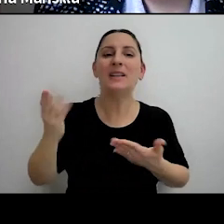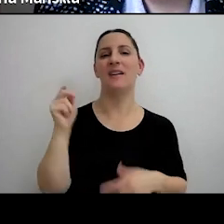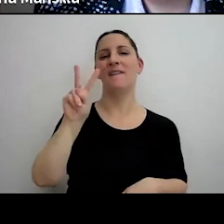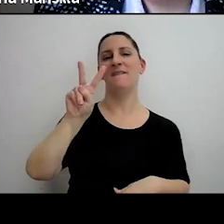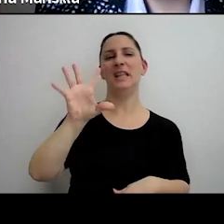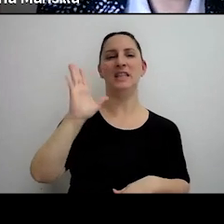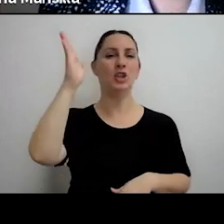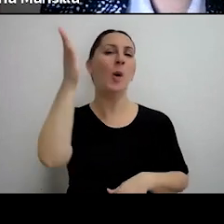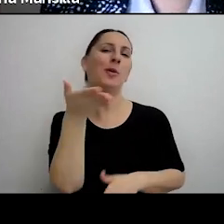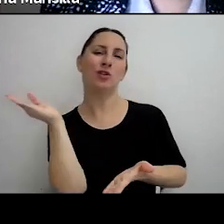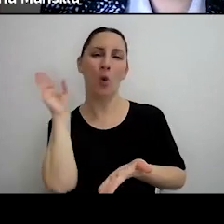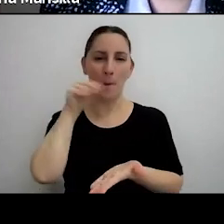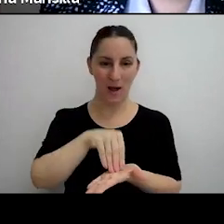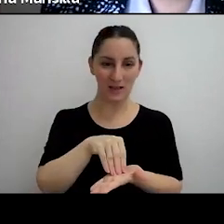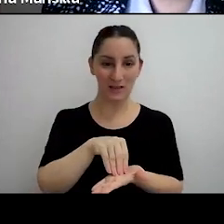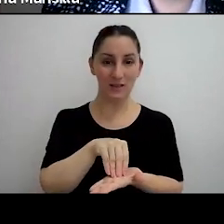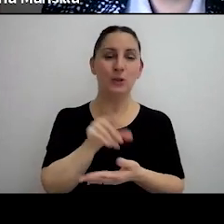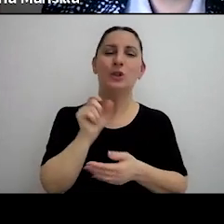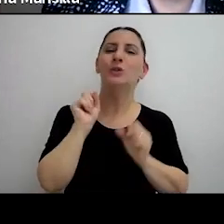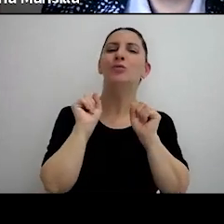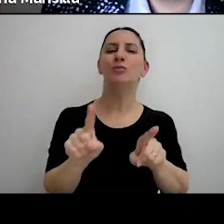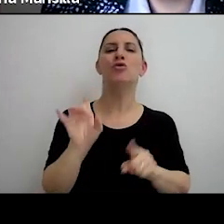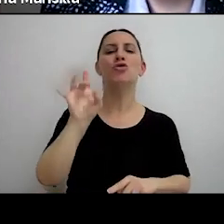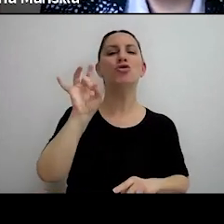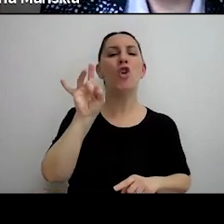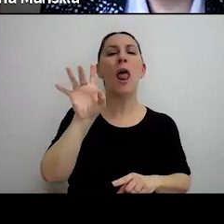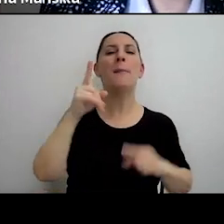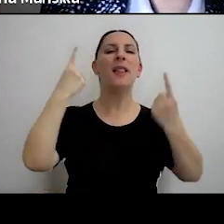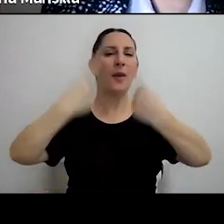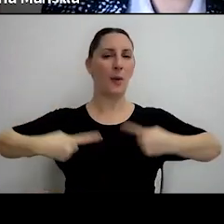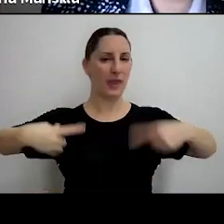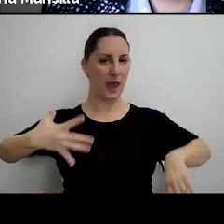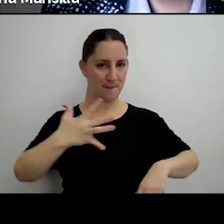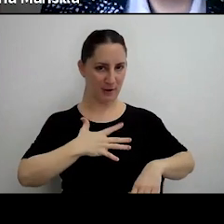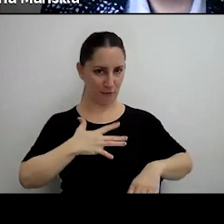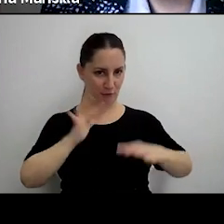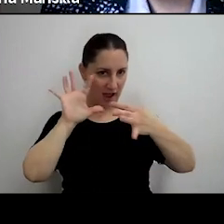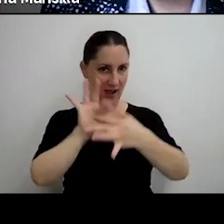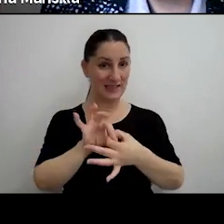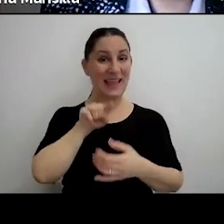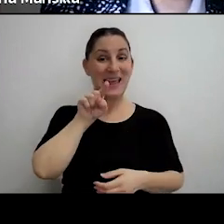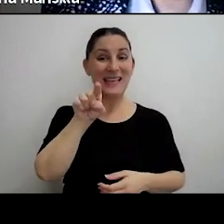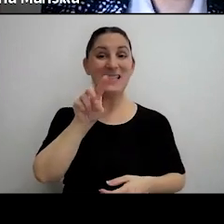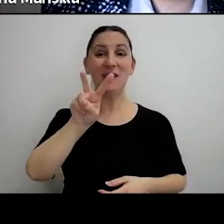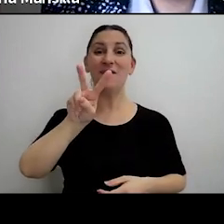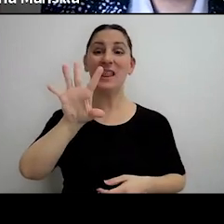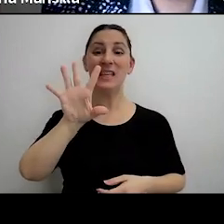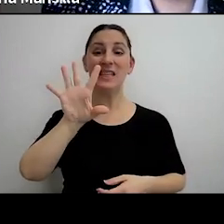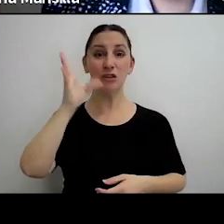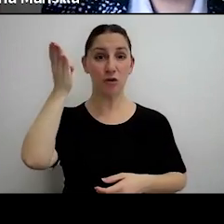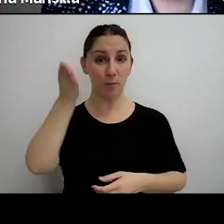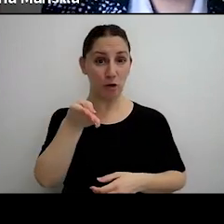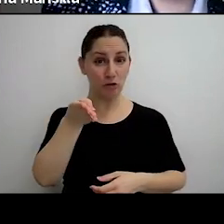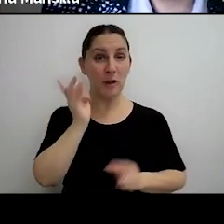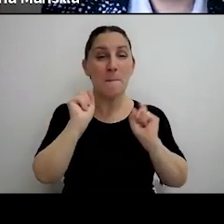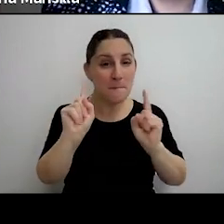% adicional que solamente era aplicable a bienes personales. Bueno, ese 25%, de acuerdo